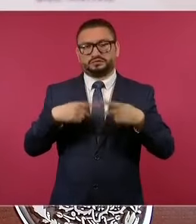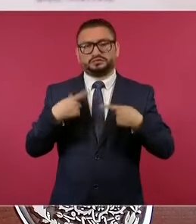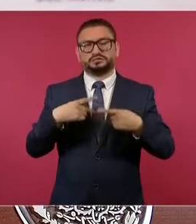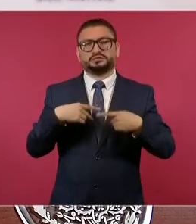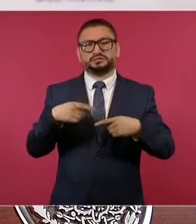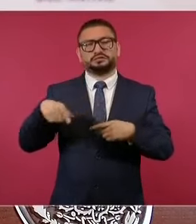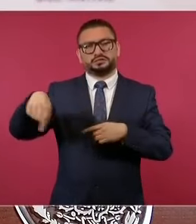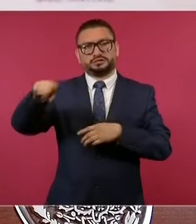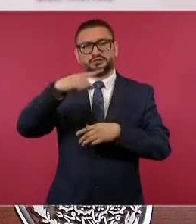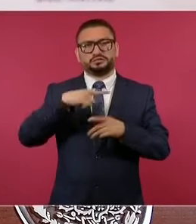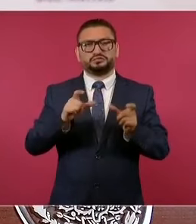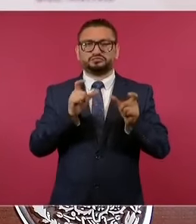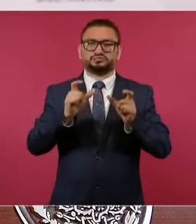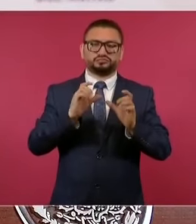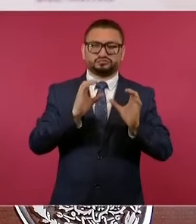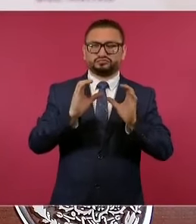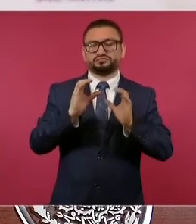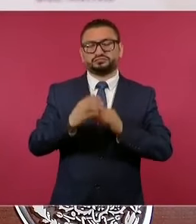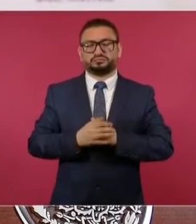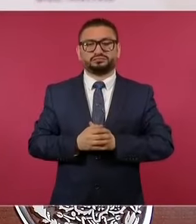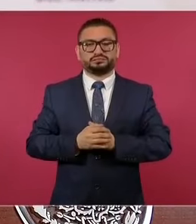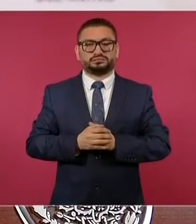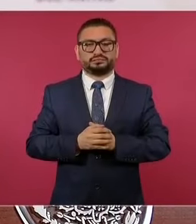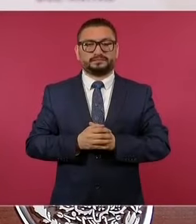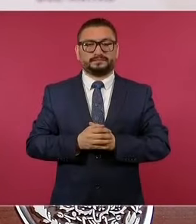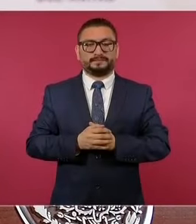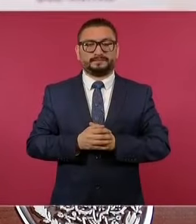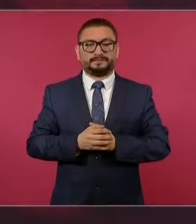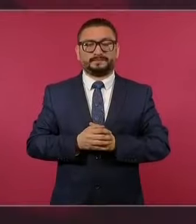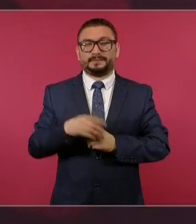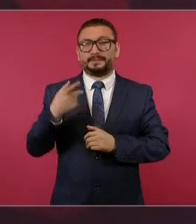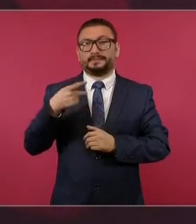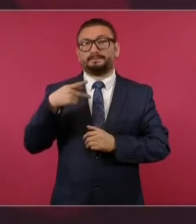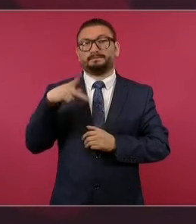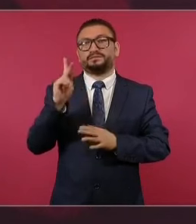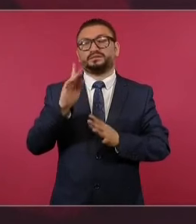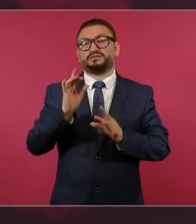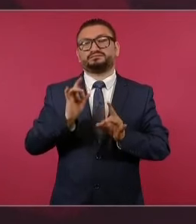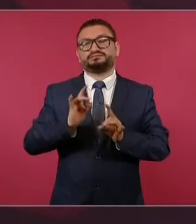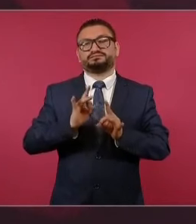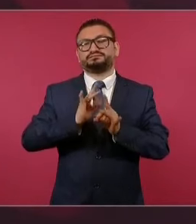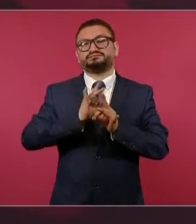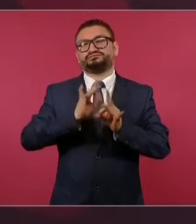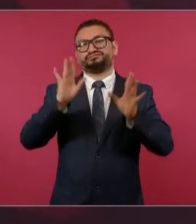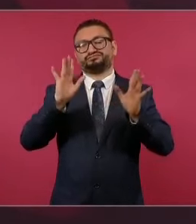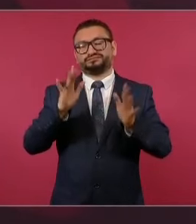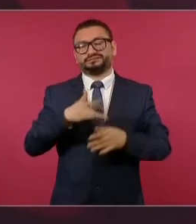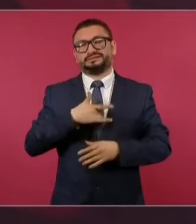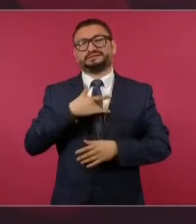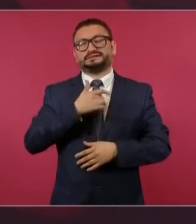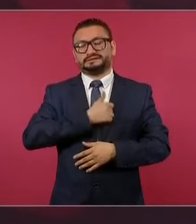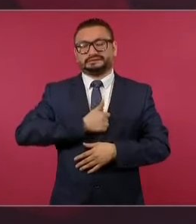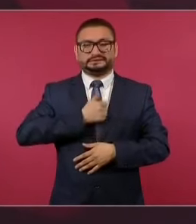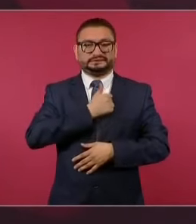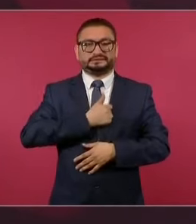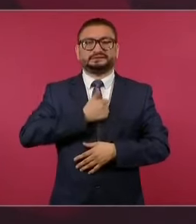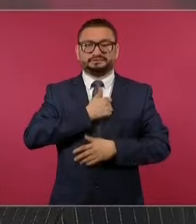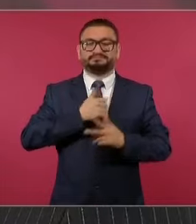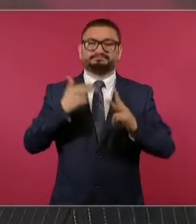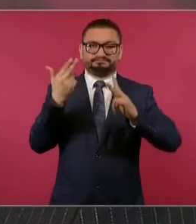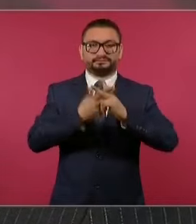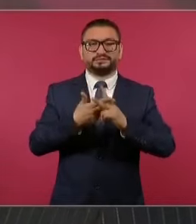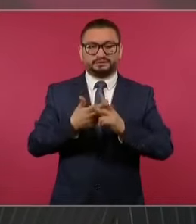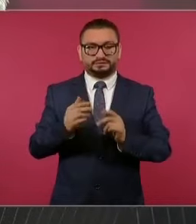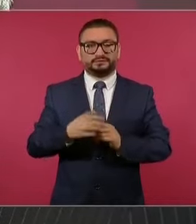cuidando, pero lamentablemente lo asesinaron.